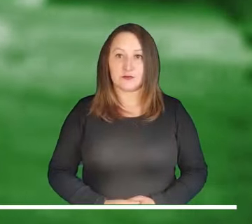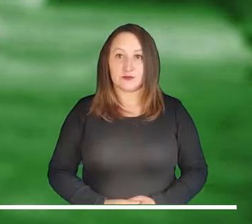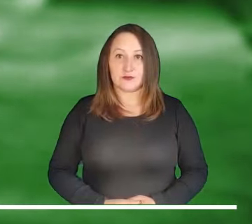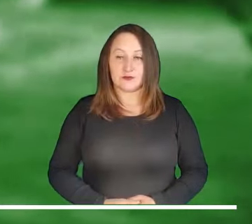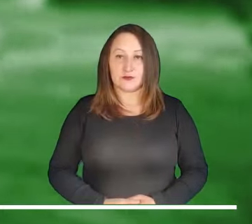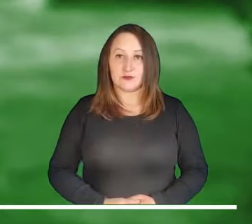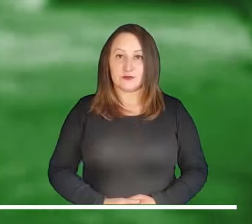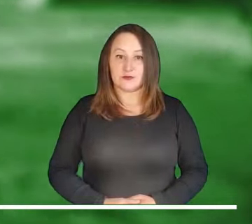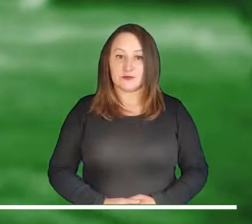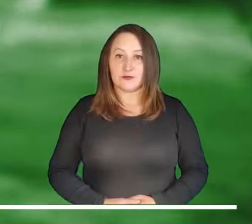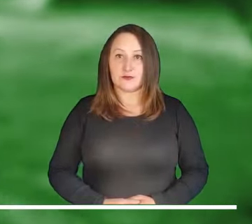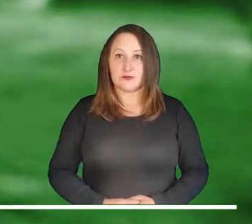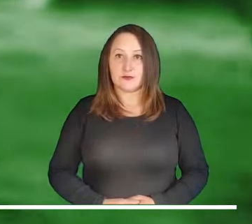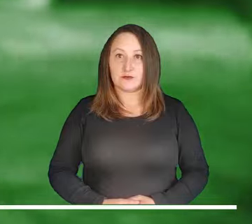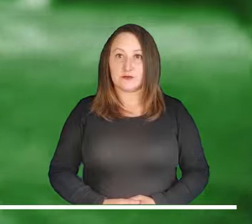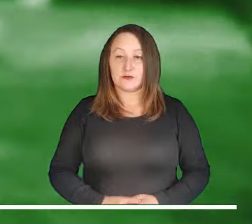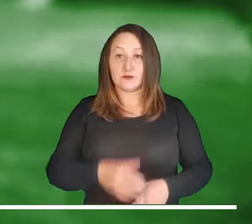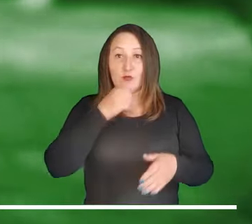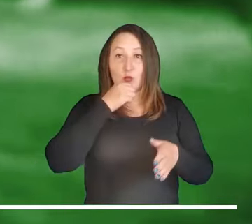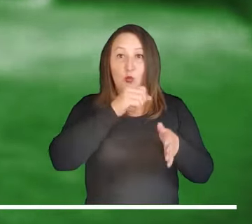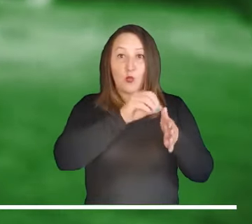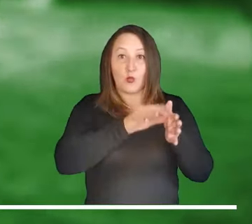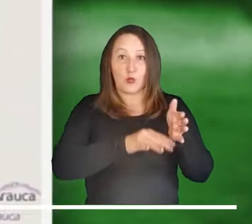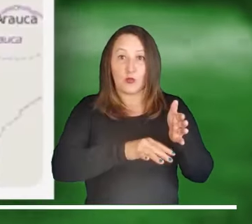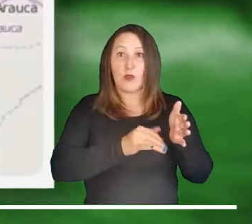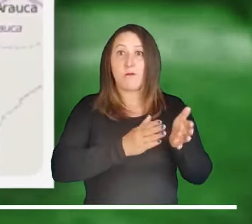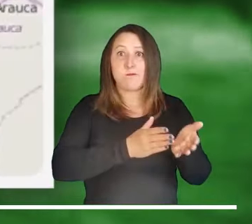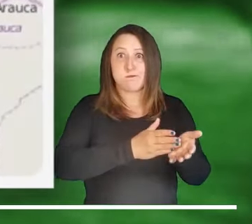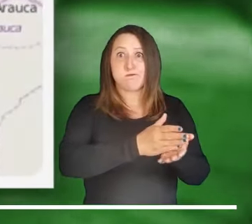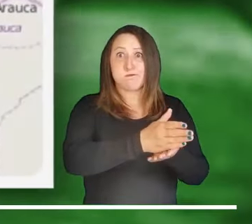informativo les compartimos las alertas de la noche.